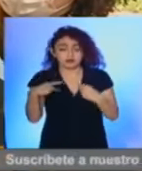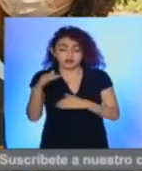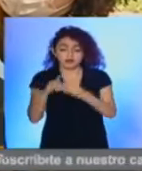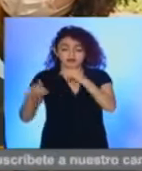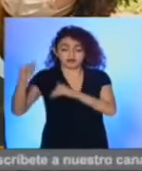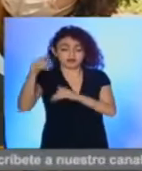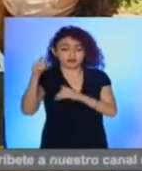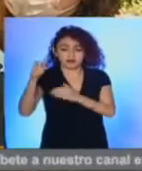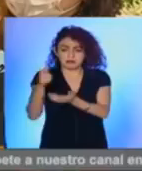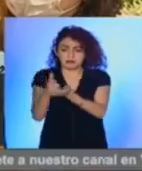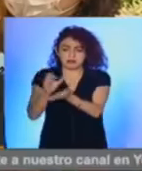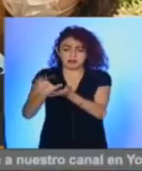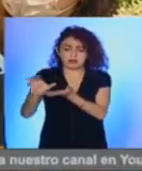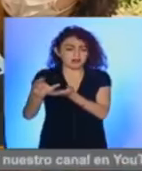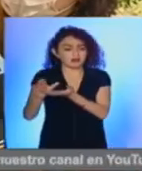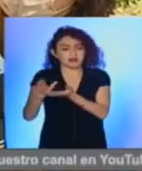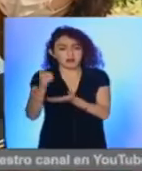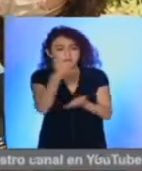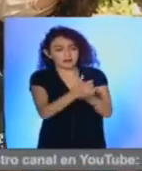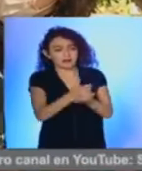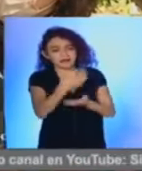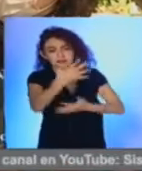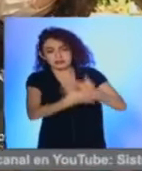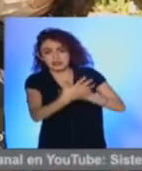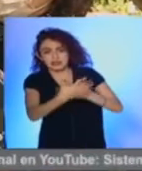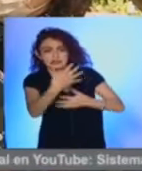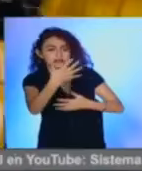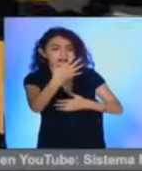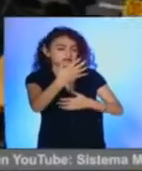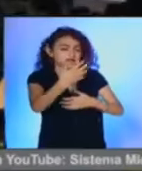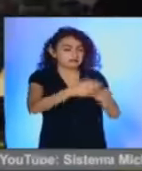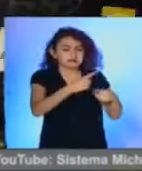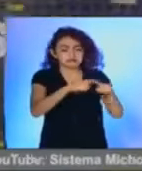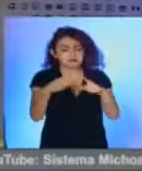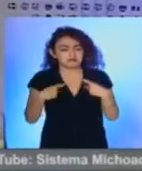nivel, le pagas a 10, a 15, a 20 trabajadores.